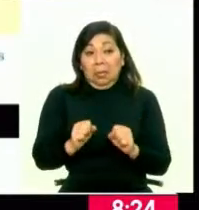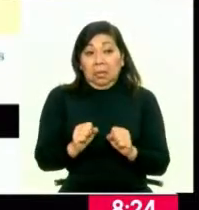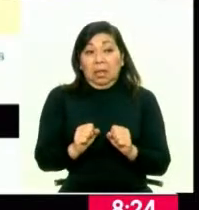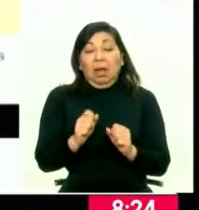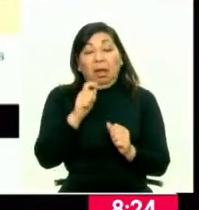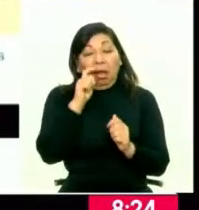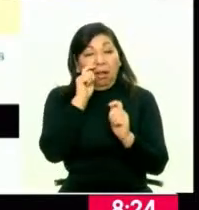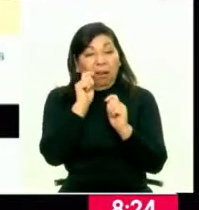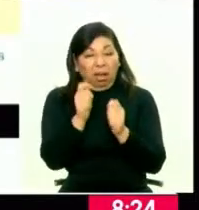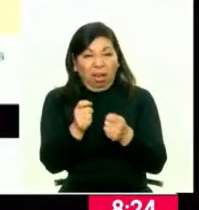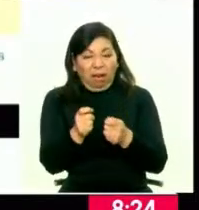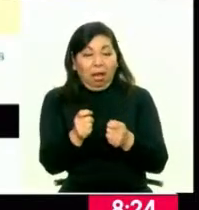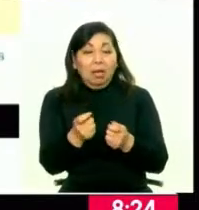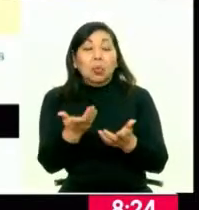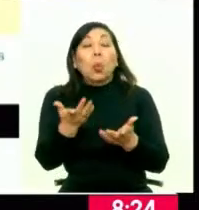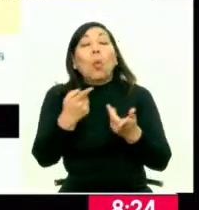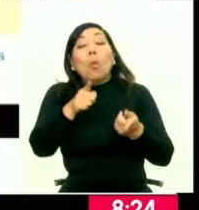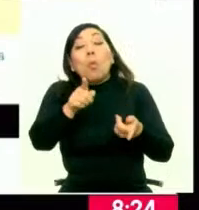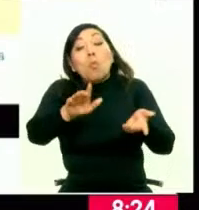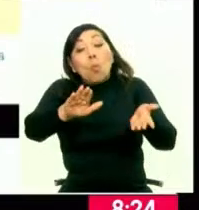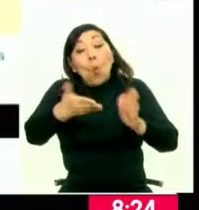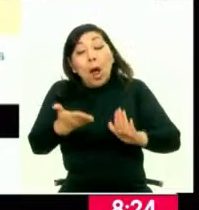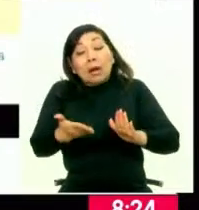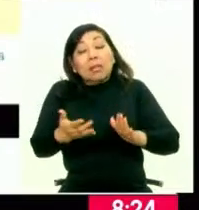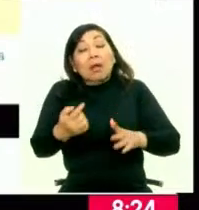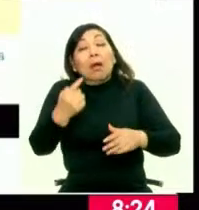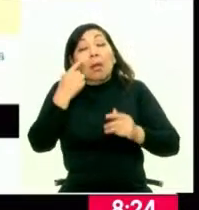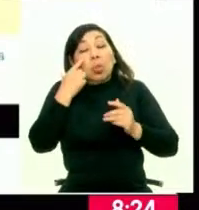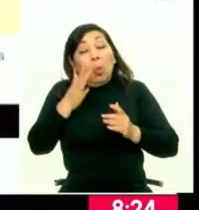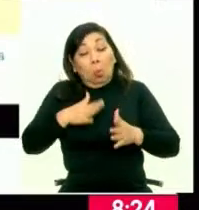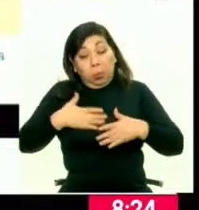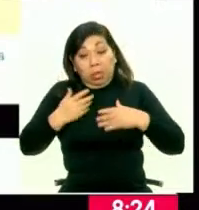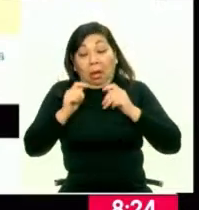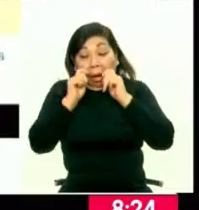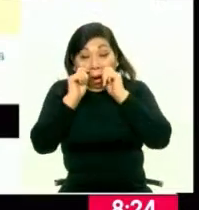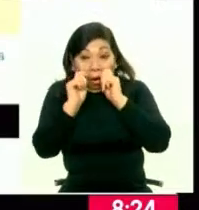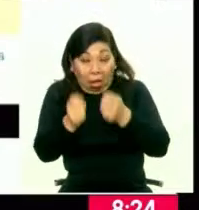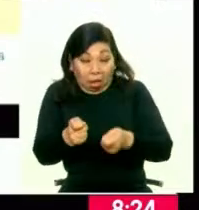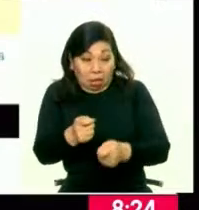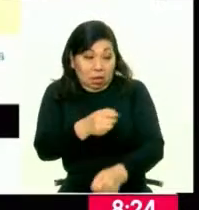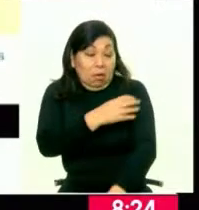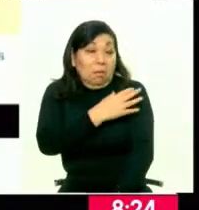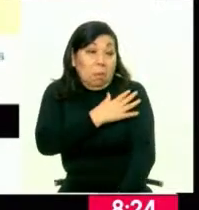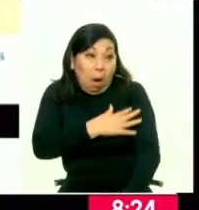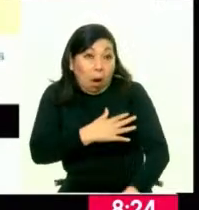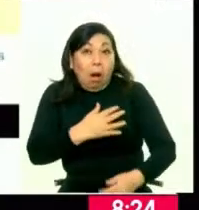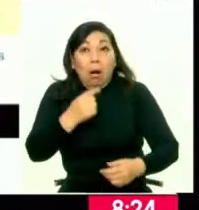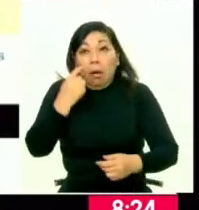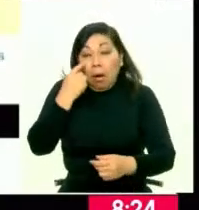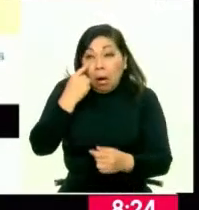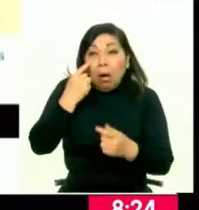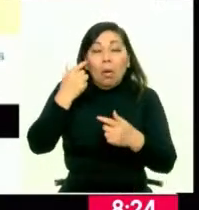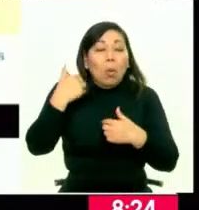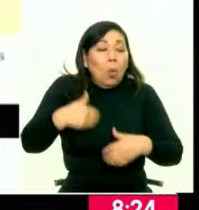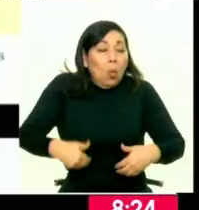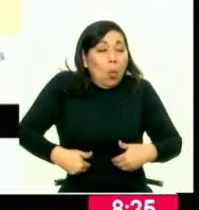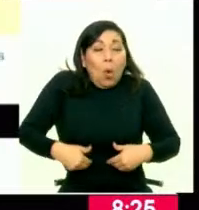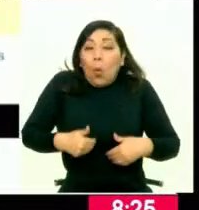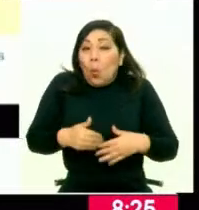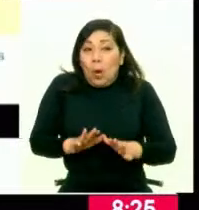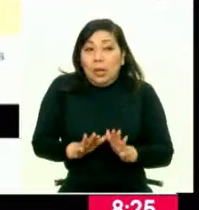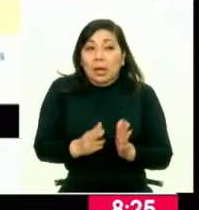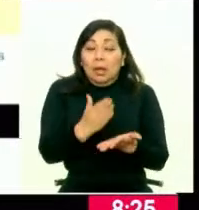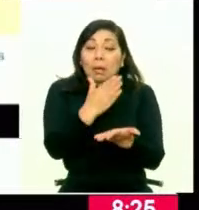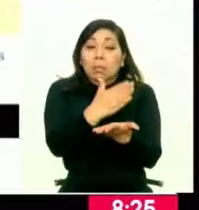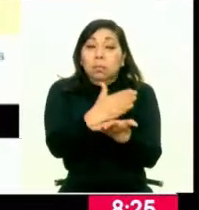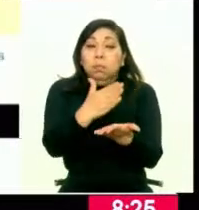a donar órganos. Esto es muy importante. Esto es muy importante que la población lo conozca. Escogimos este cuadro porque la